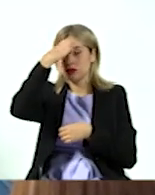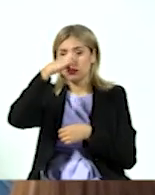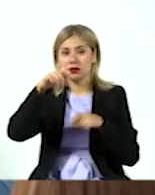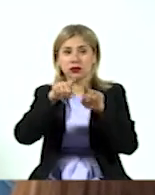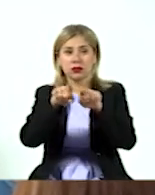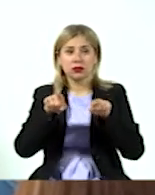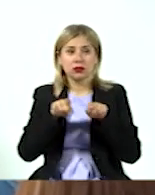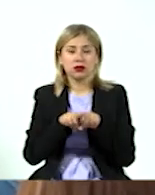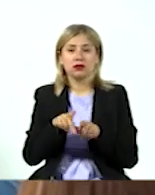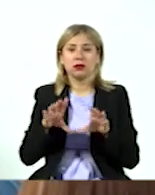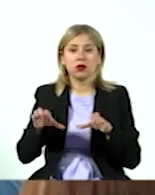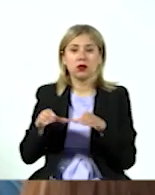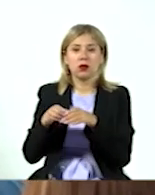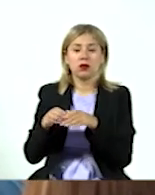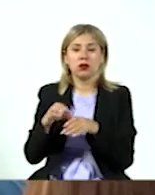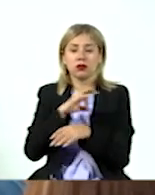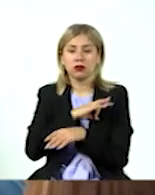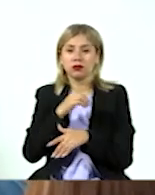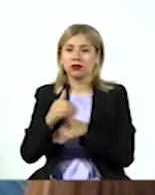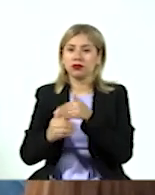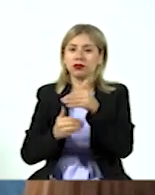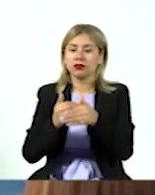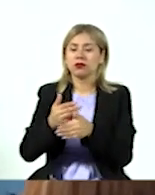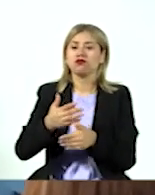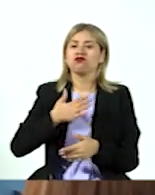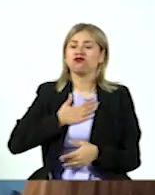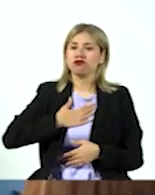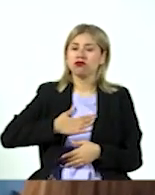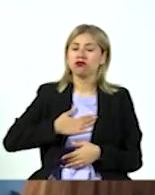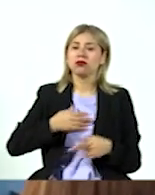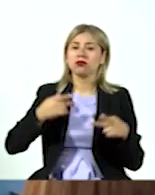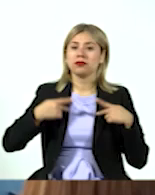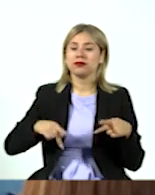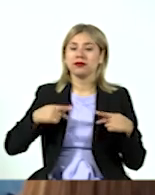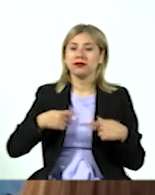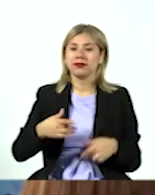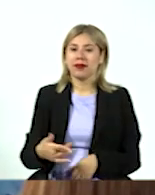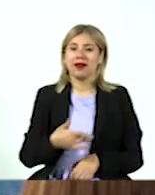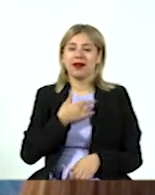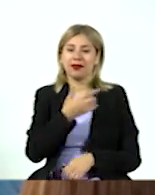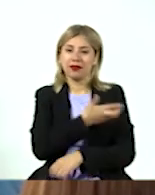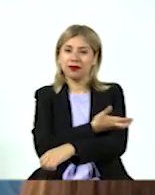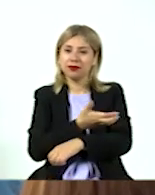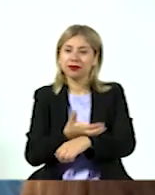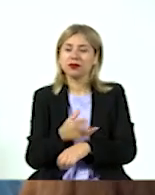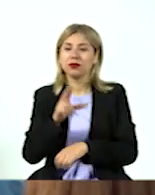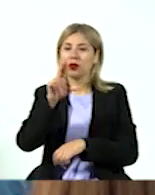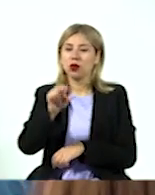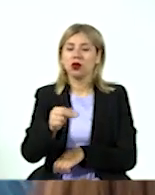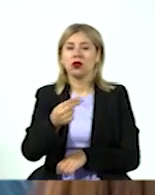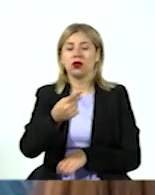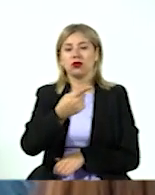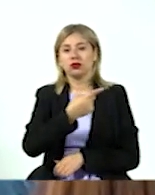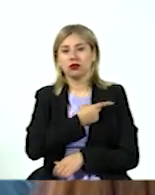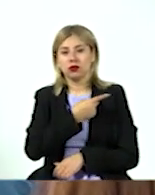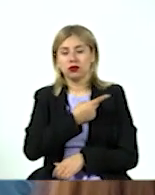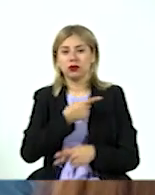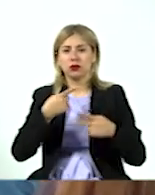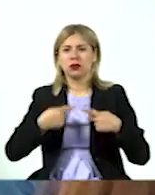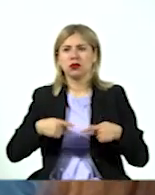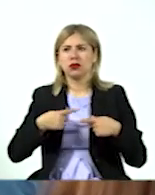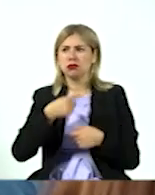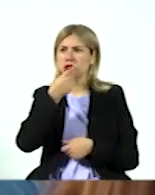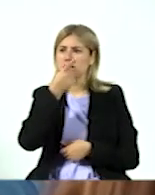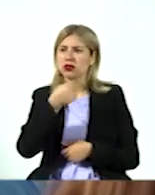y se hace una comunidad que lo que pretende es justamente que la gente se sienta acompañada, que no esté sola en momentos complejos, hay gente que escribe, dice, oye,